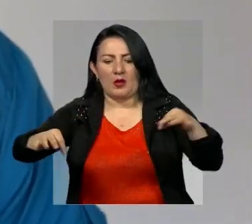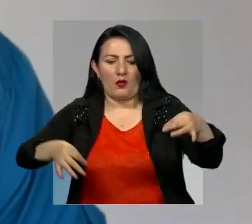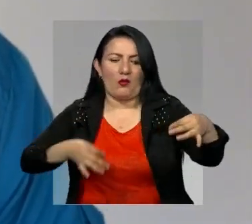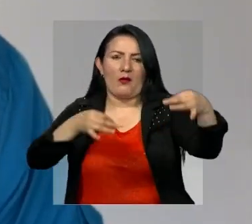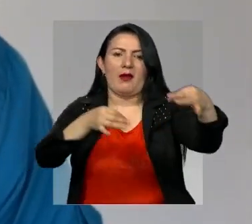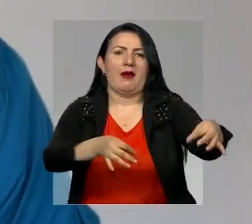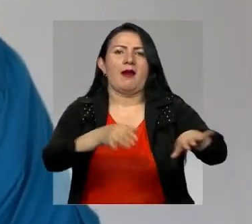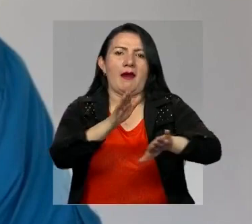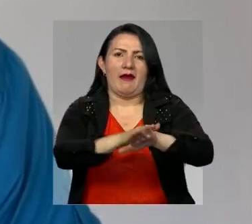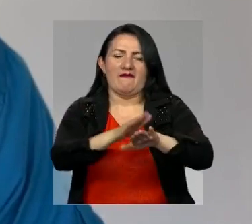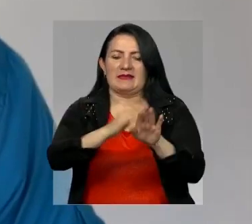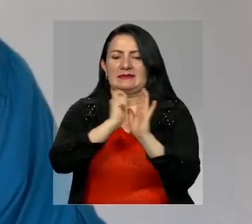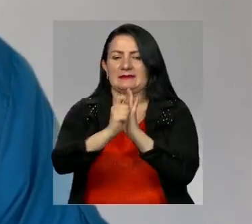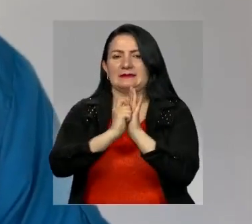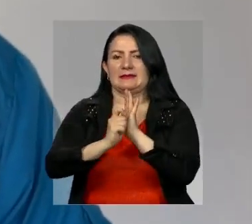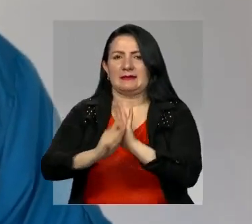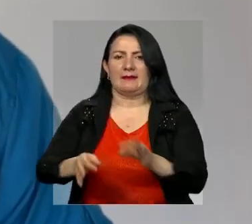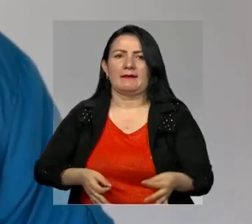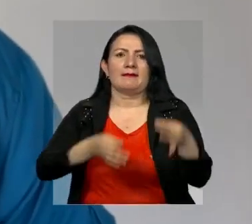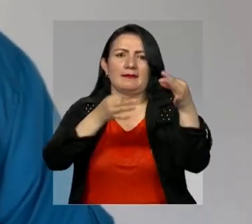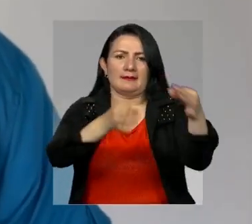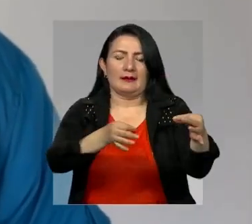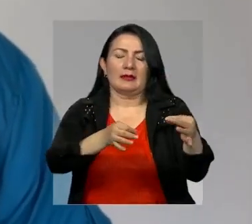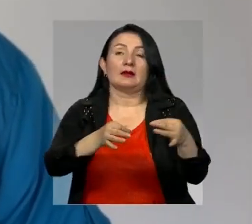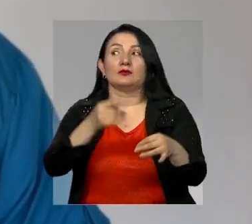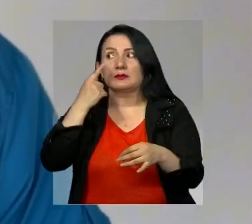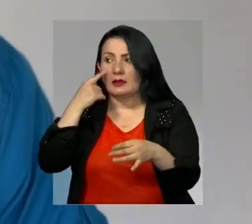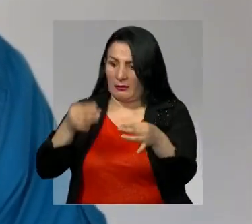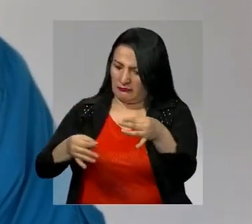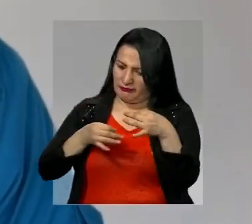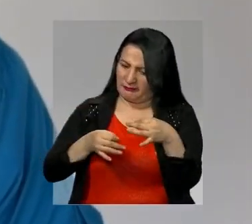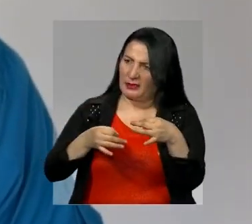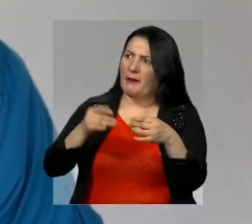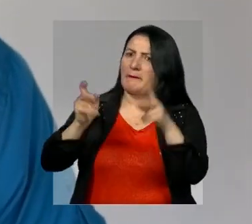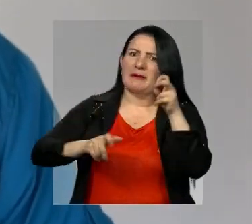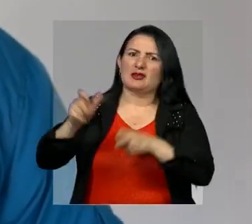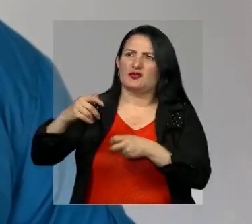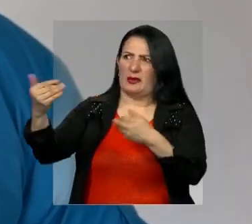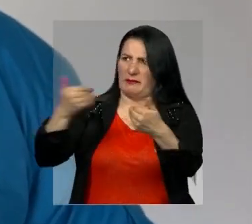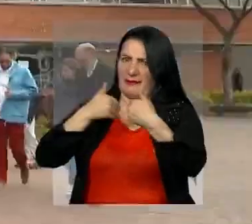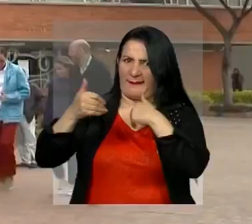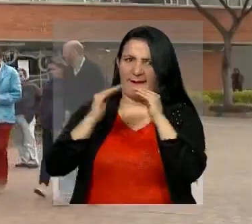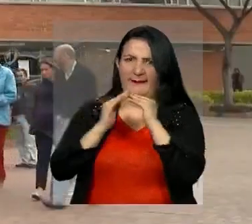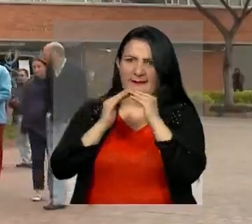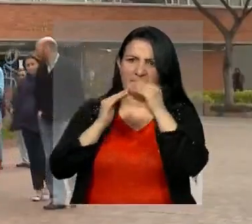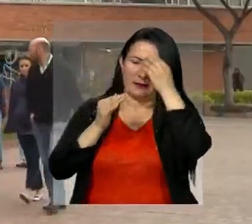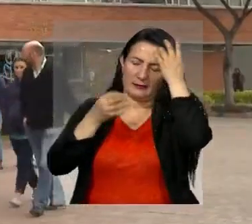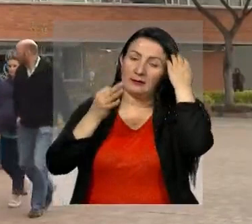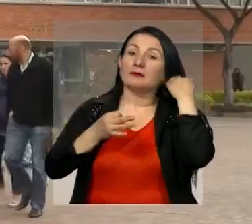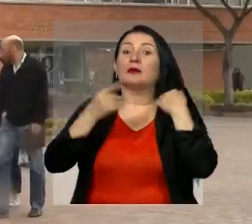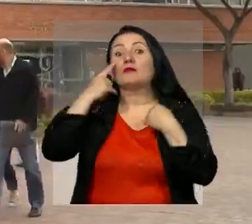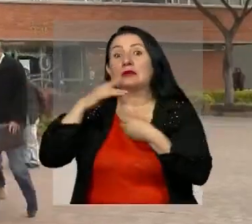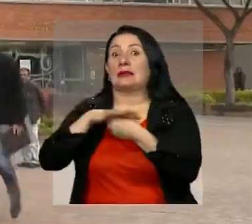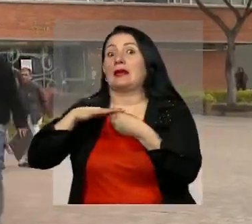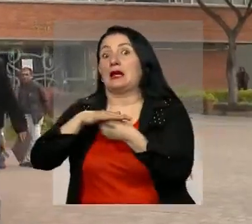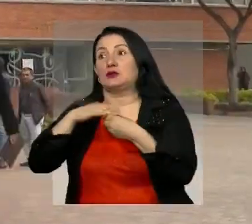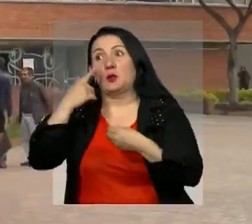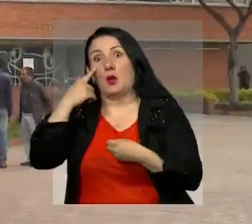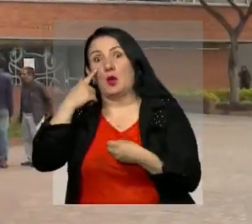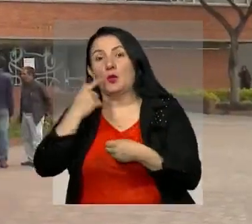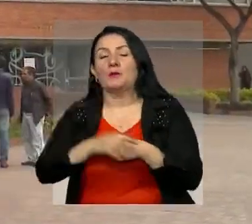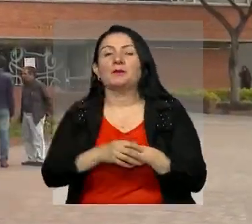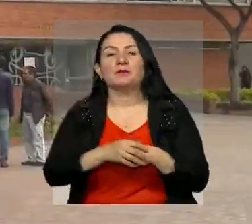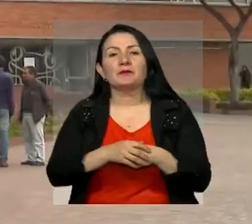información escrita previamente, por lo cual si usted identifica que hay personas que llegan a su residencia, este caso puede ser sospechoso.